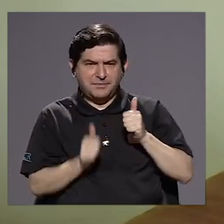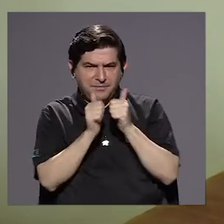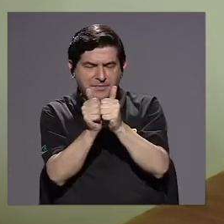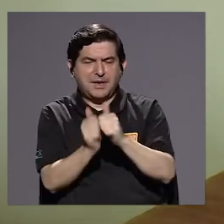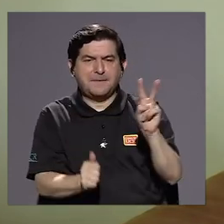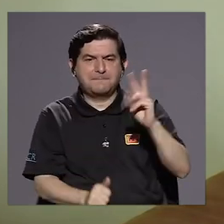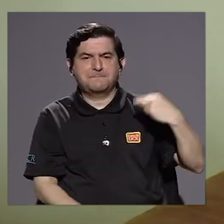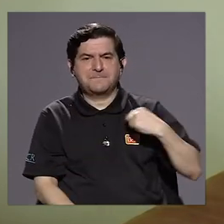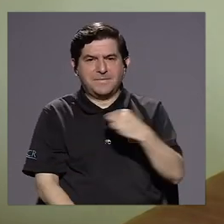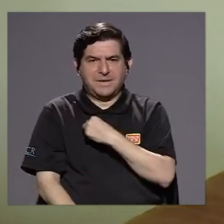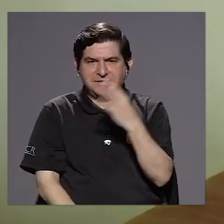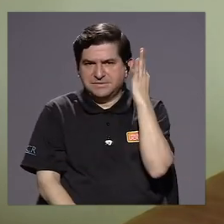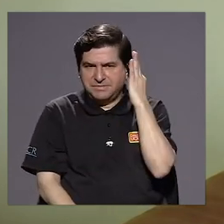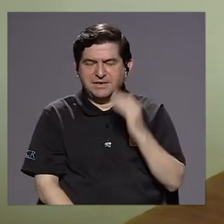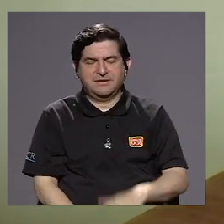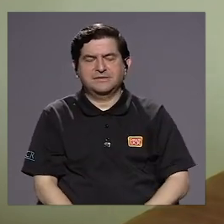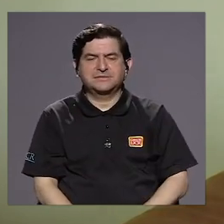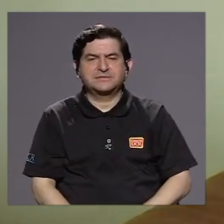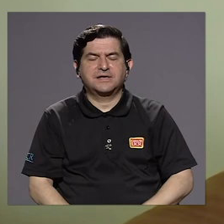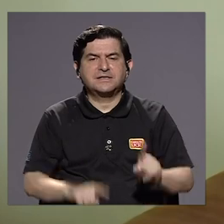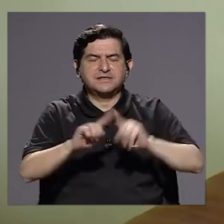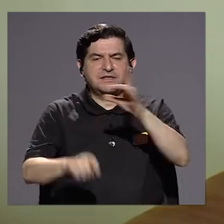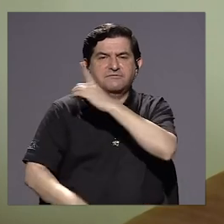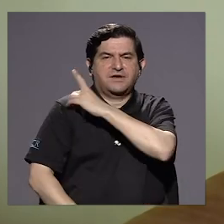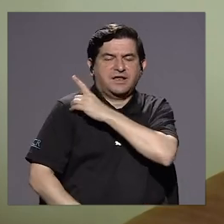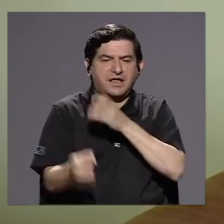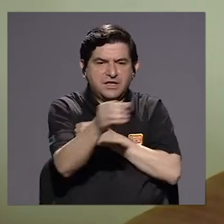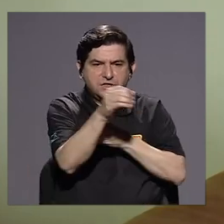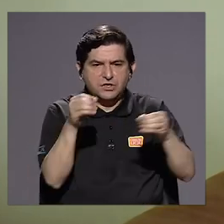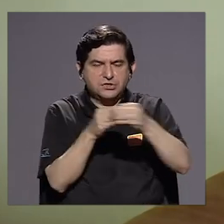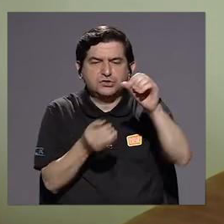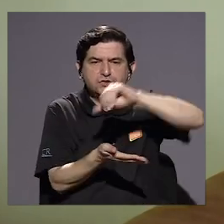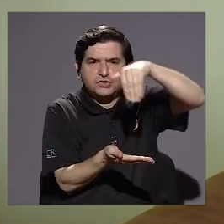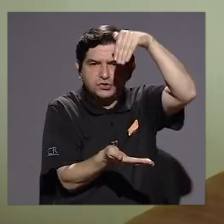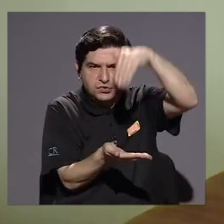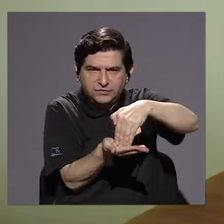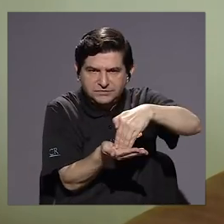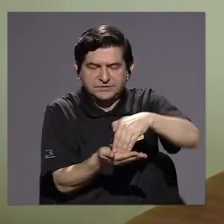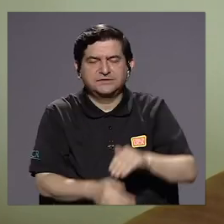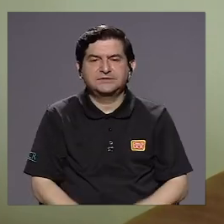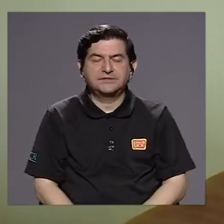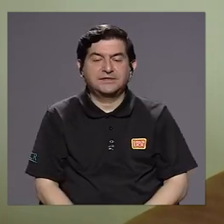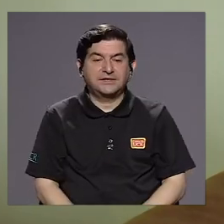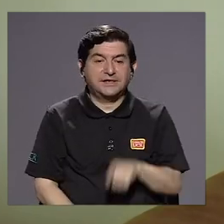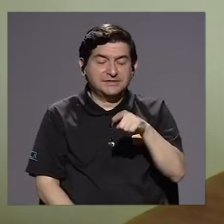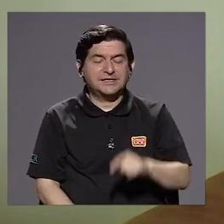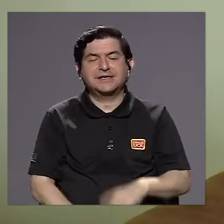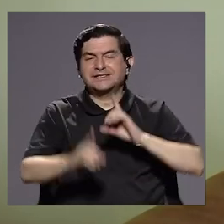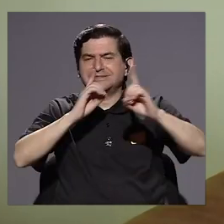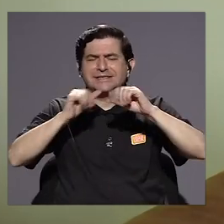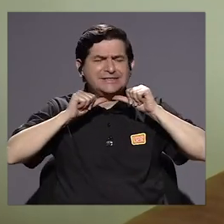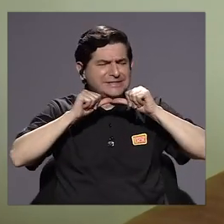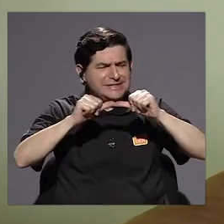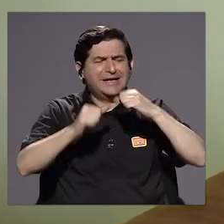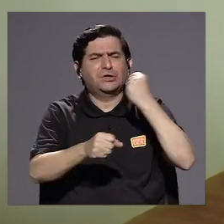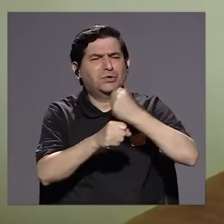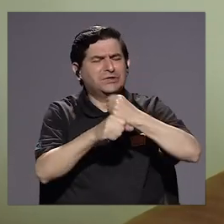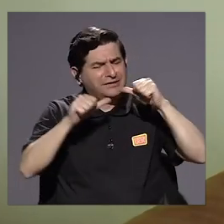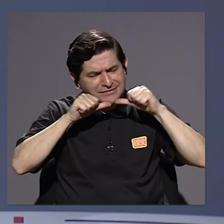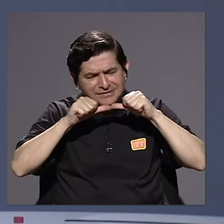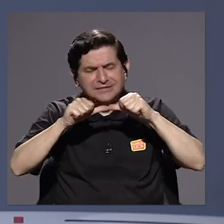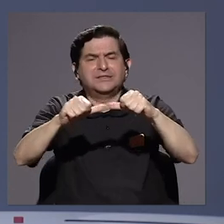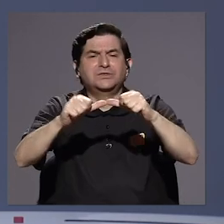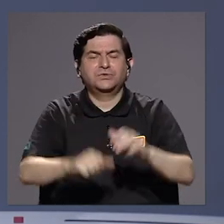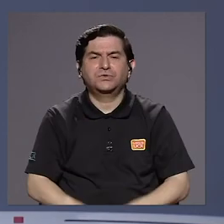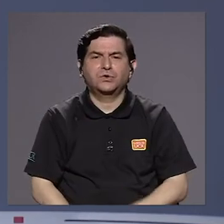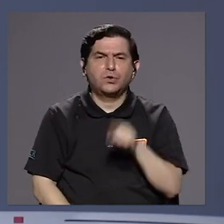viceministras, los directores de las oficinas centrales, entonces ha sido un diálogo permanente, un trabajo permanente. Doña Gisela, usted